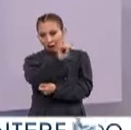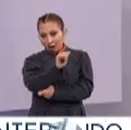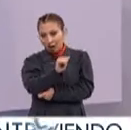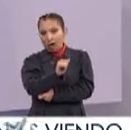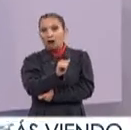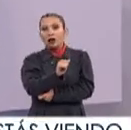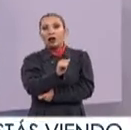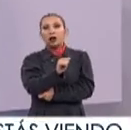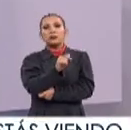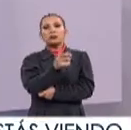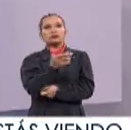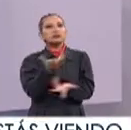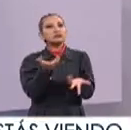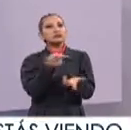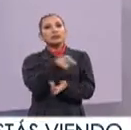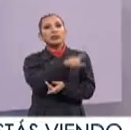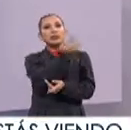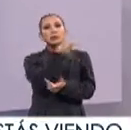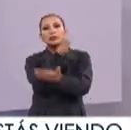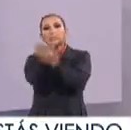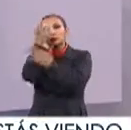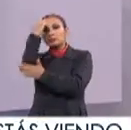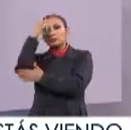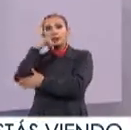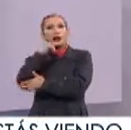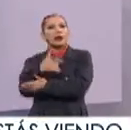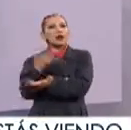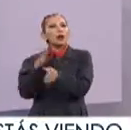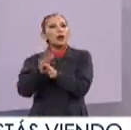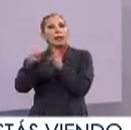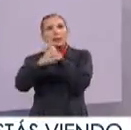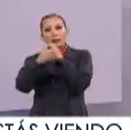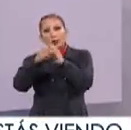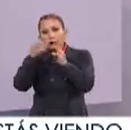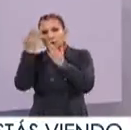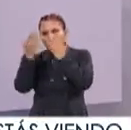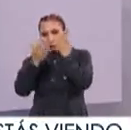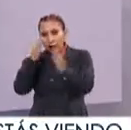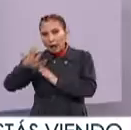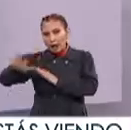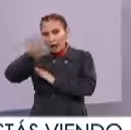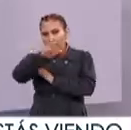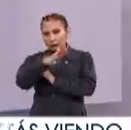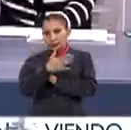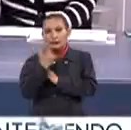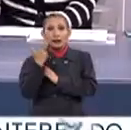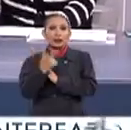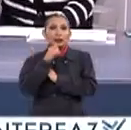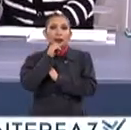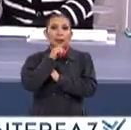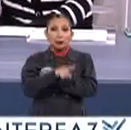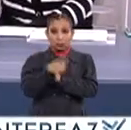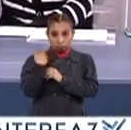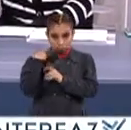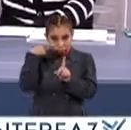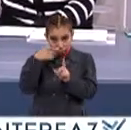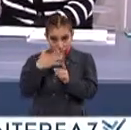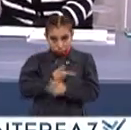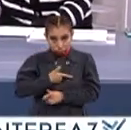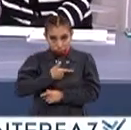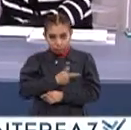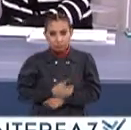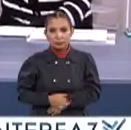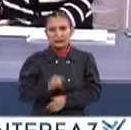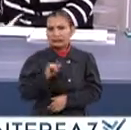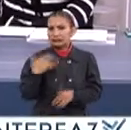oportunidad ¿Cómo fue tu experiencia En Italia? ¿Qué materias cursaste En el ámbito académico? ¿Y cumplieron tus expectativas?